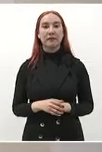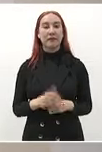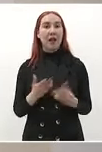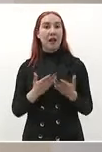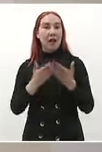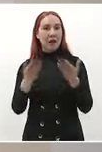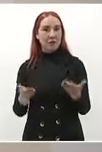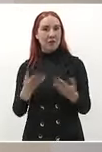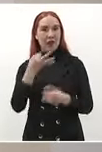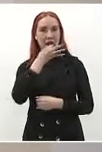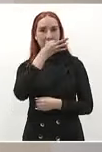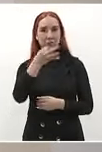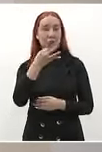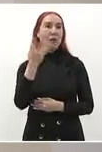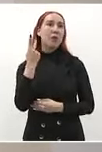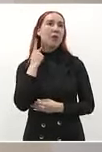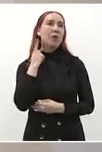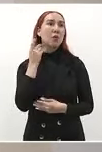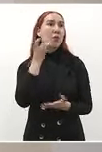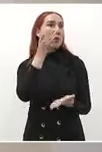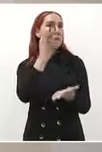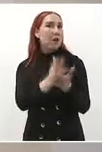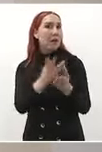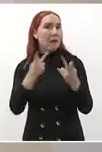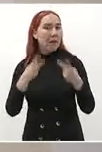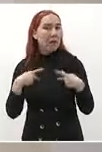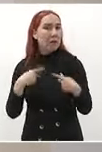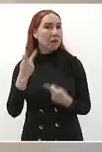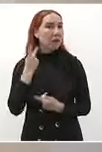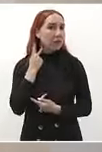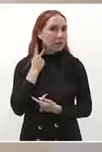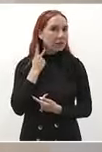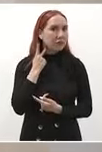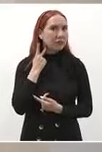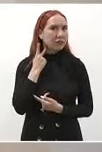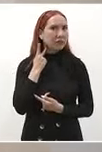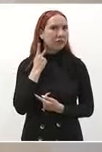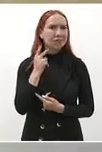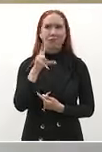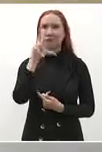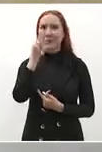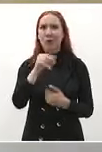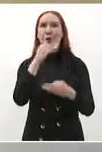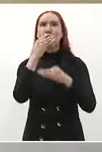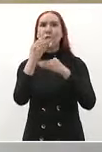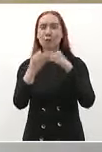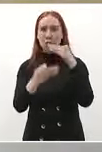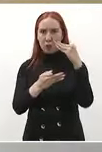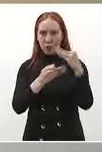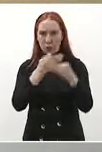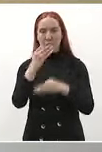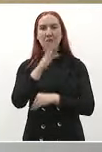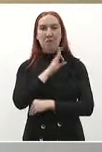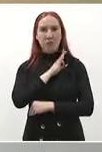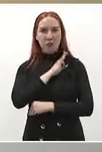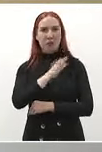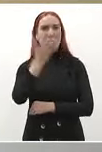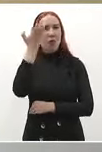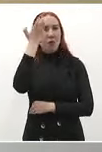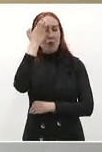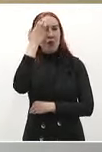no la política es asunto de todos y todas